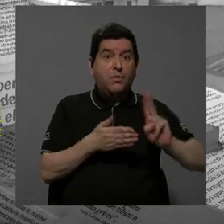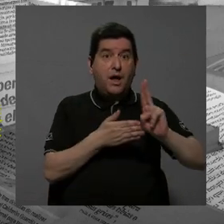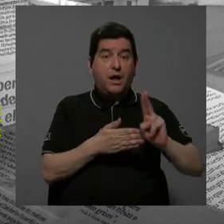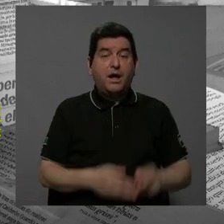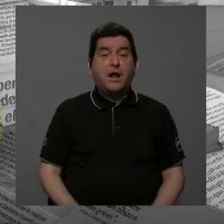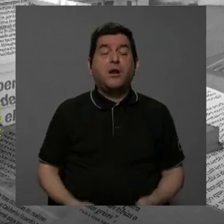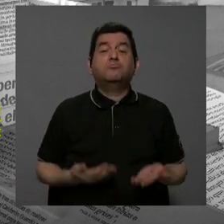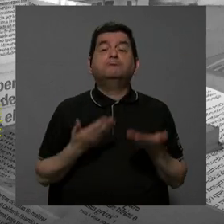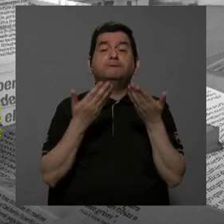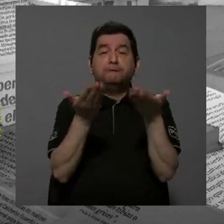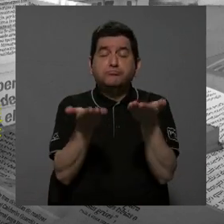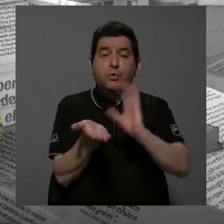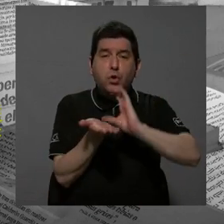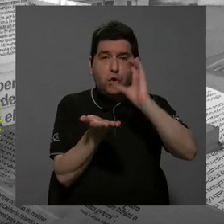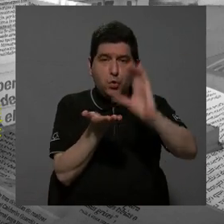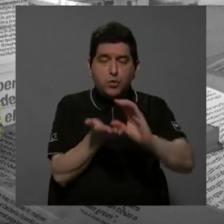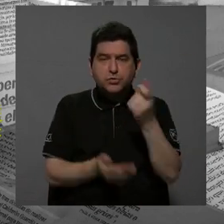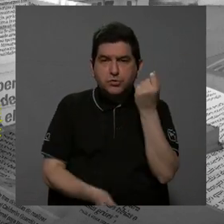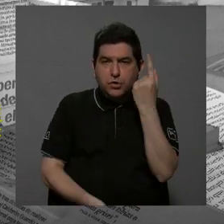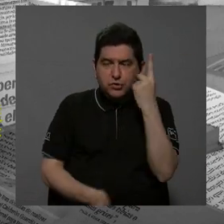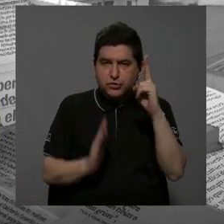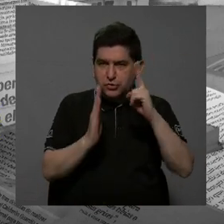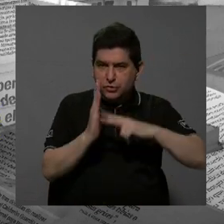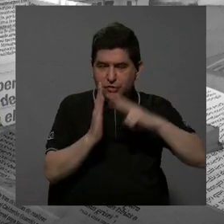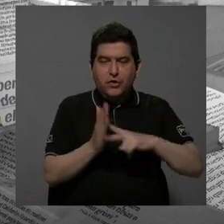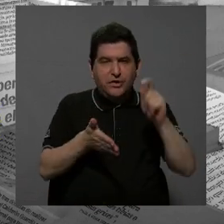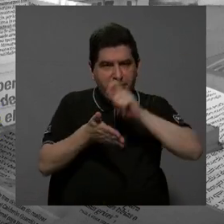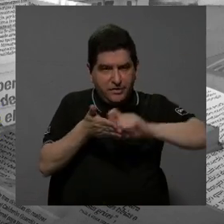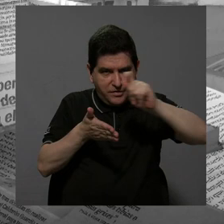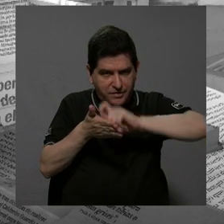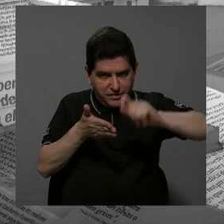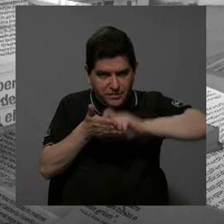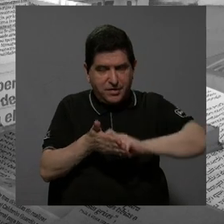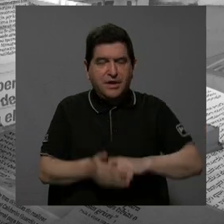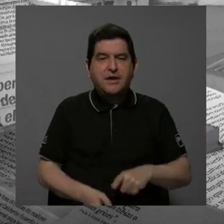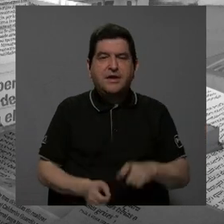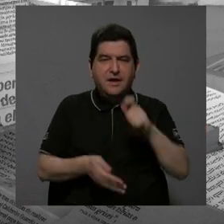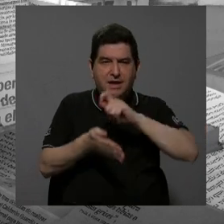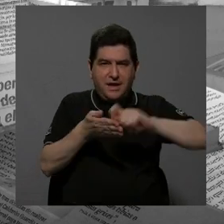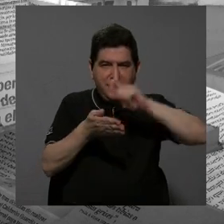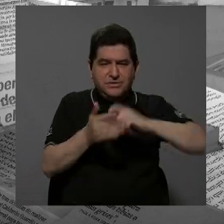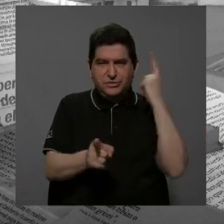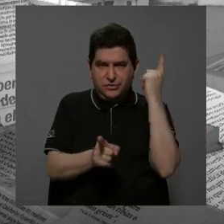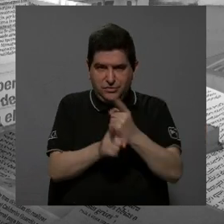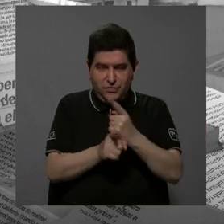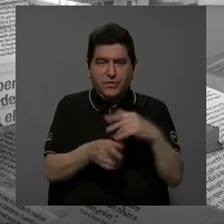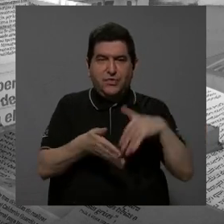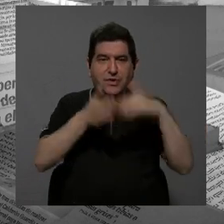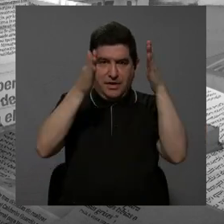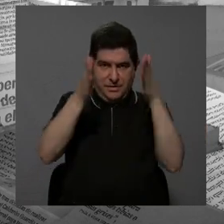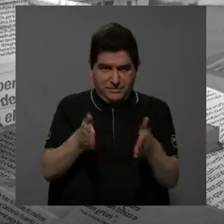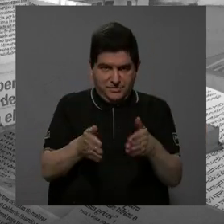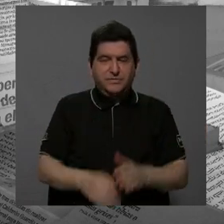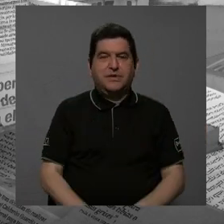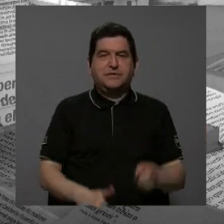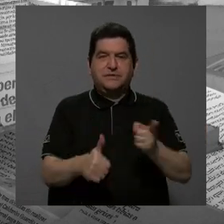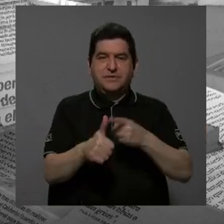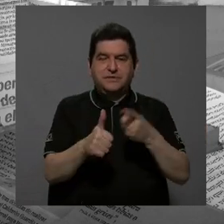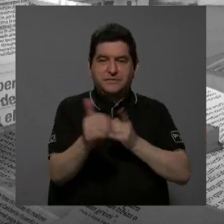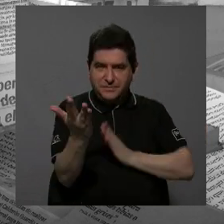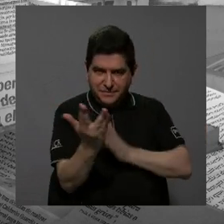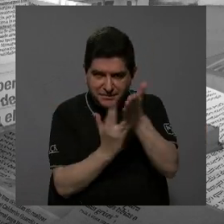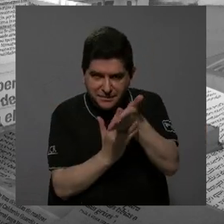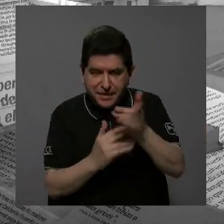está ofreciendo cursos de comprensión lectora, redacción y ortografía para los estudiantes de primer